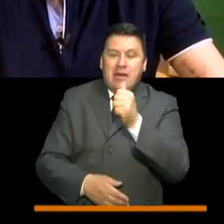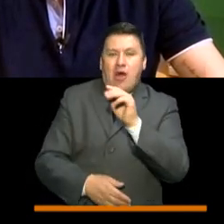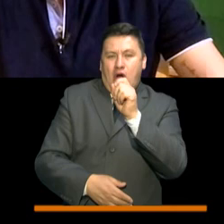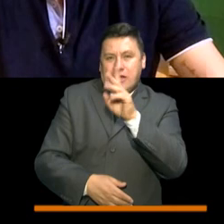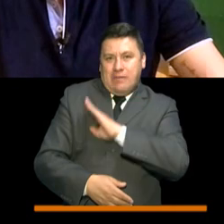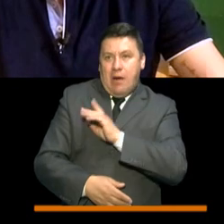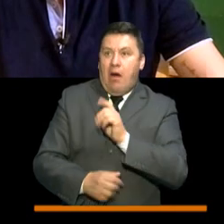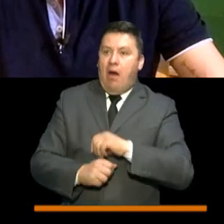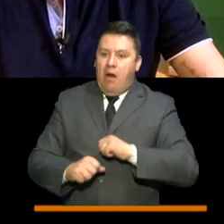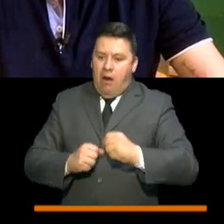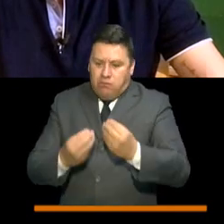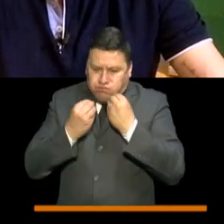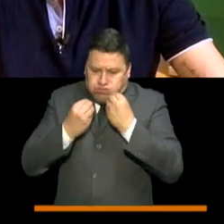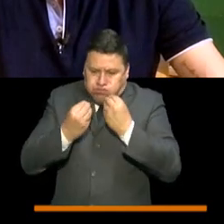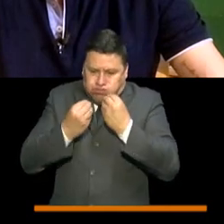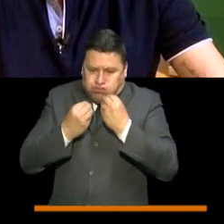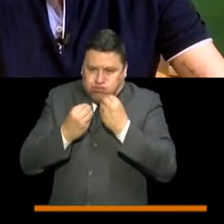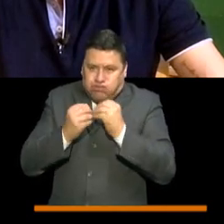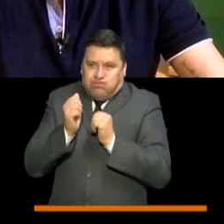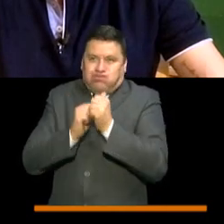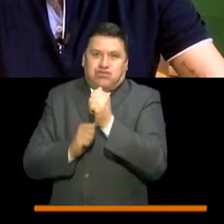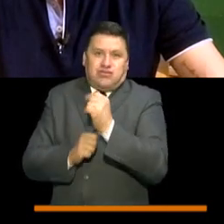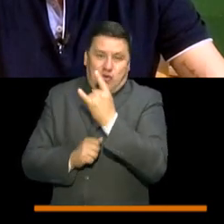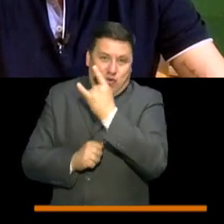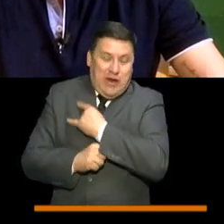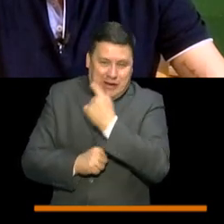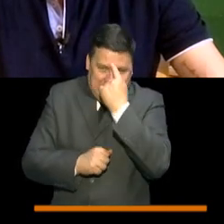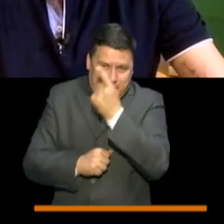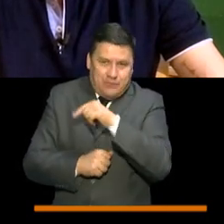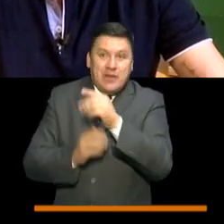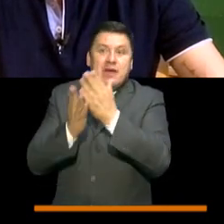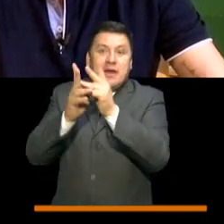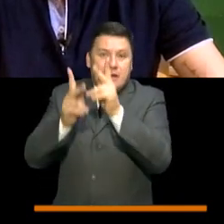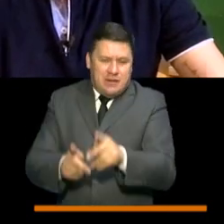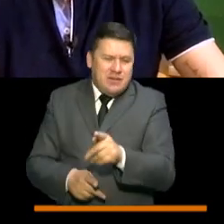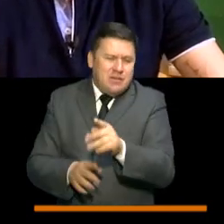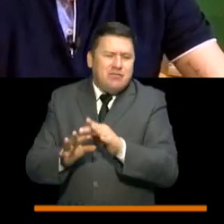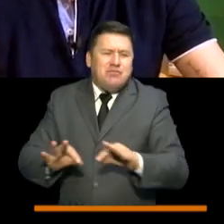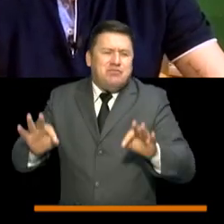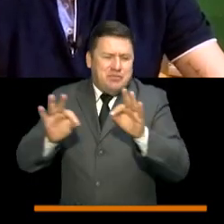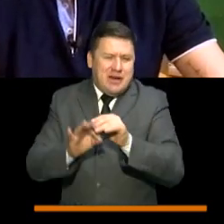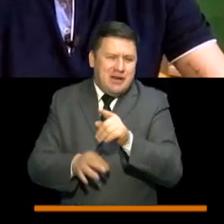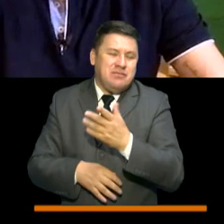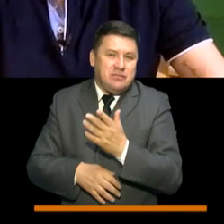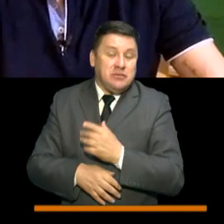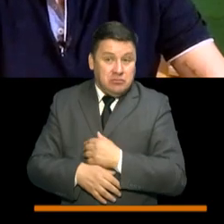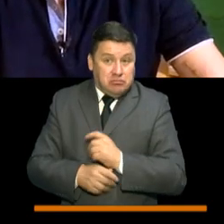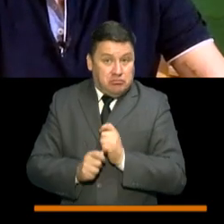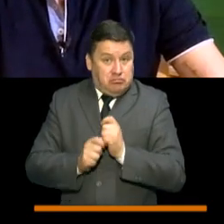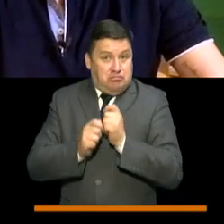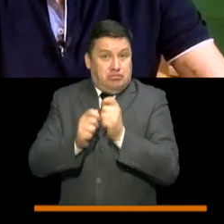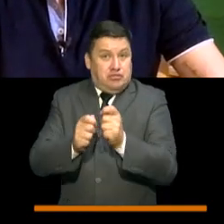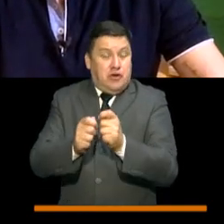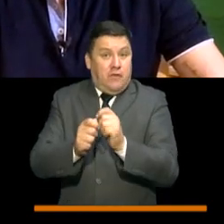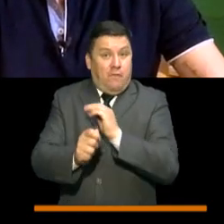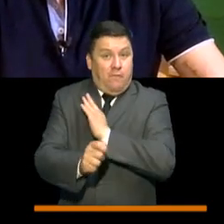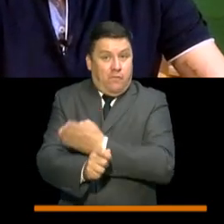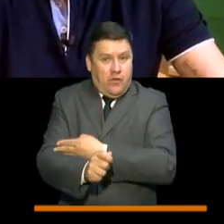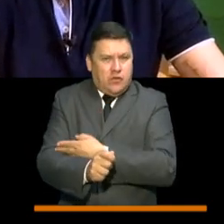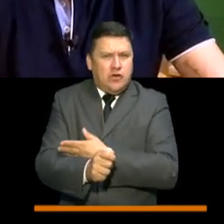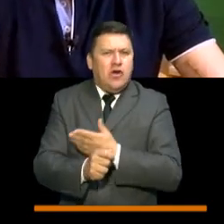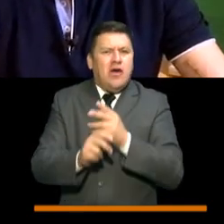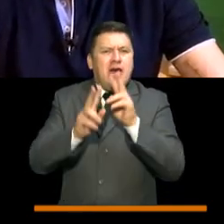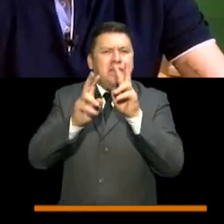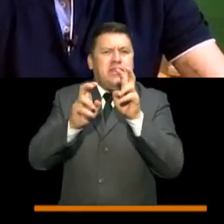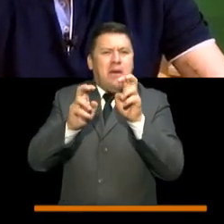preparados a acceder a la educación superior. Y lo que son los estudiantes de elemental, los estamos fortaleciendo con